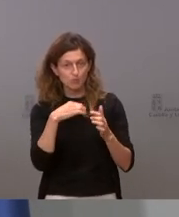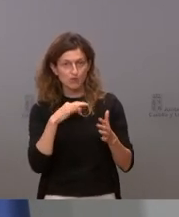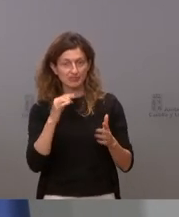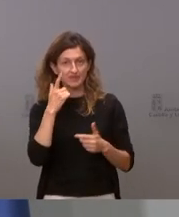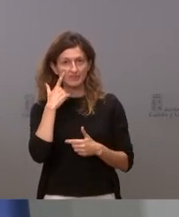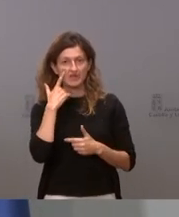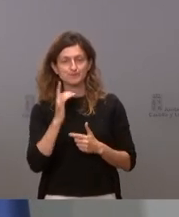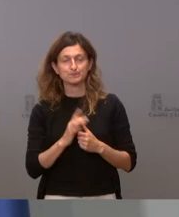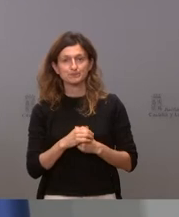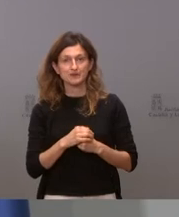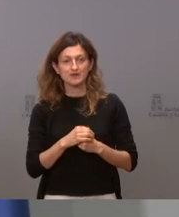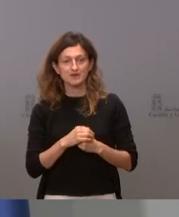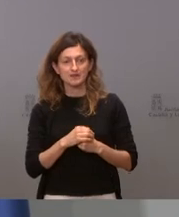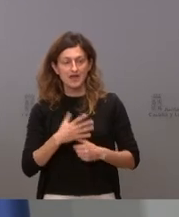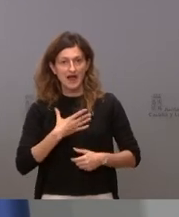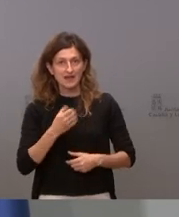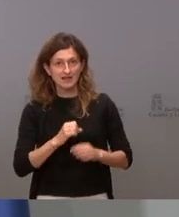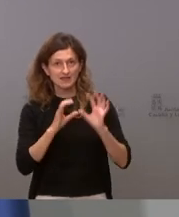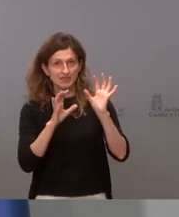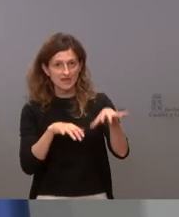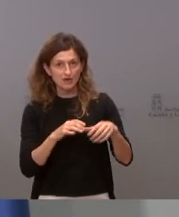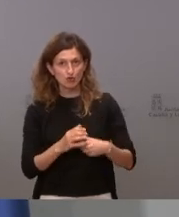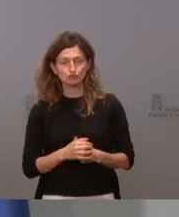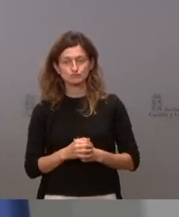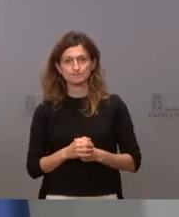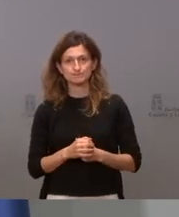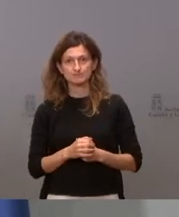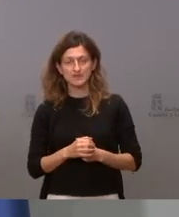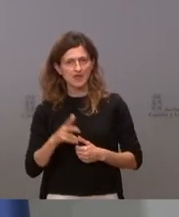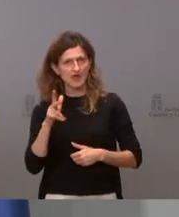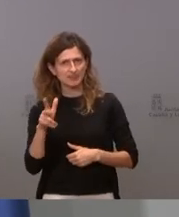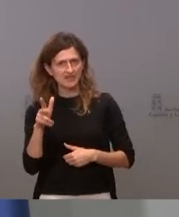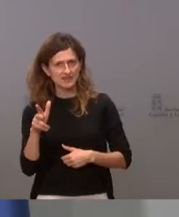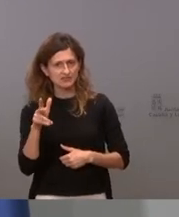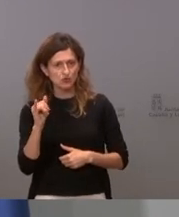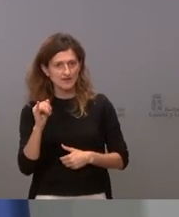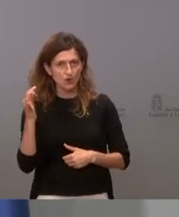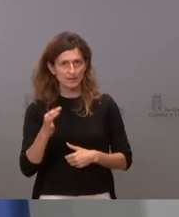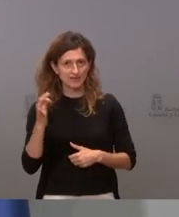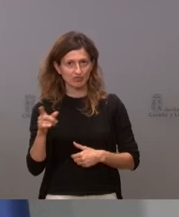me parece que el alcalde de León está en su derecho y en su obligación